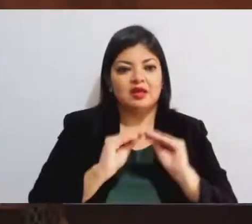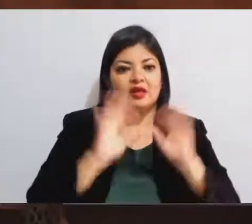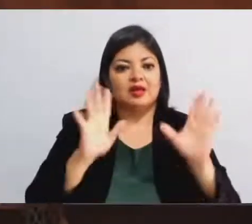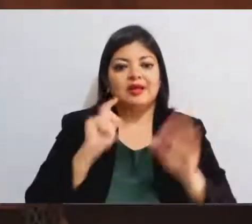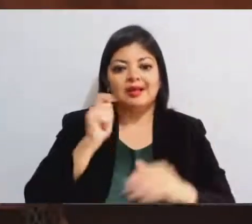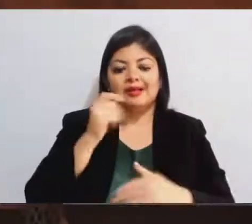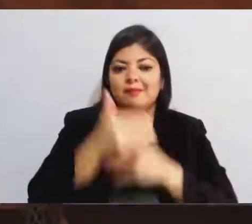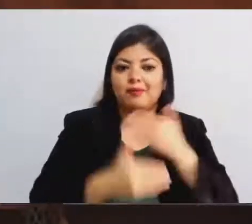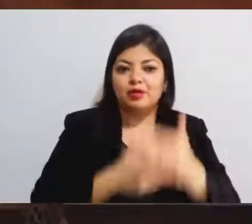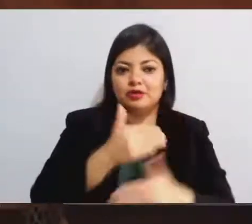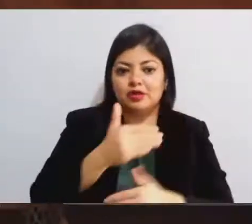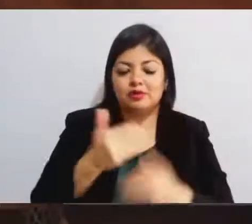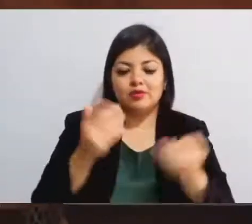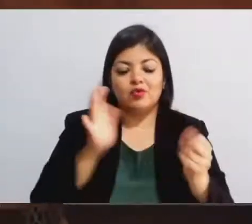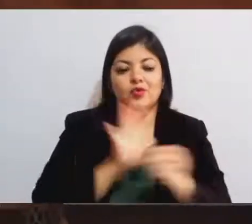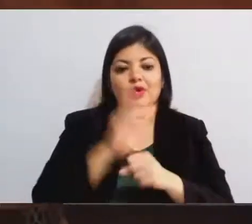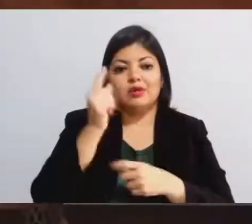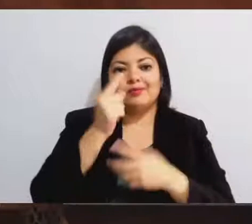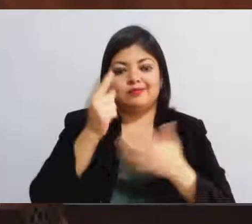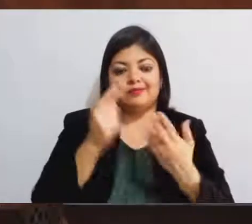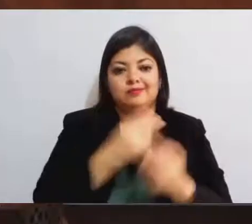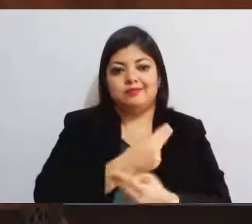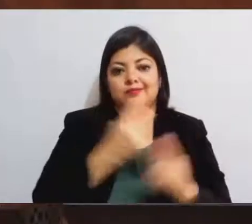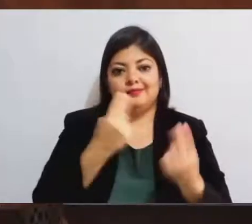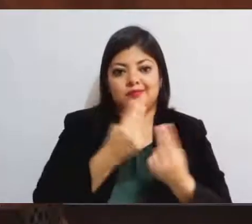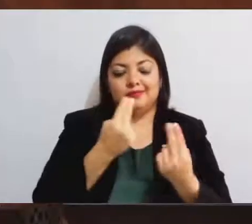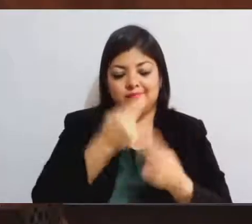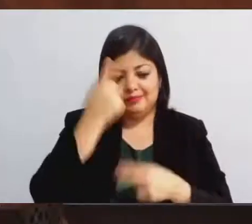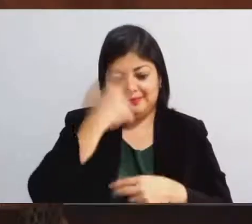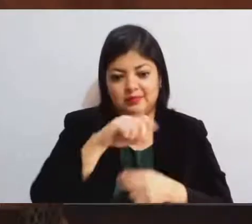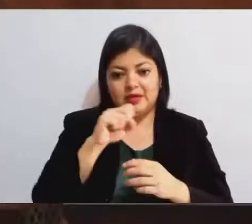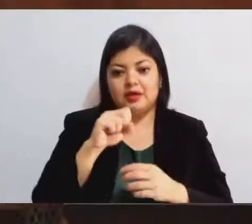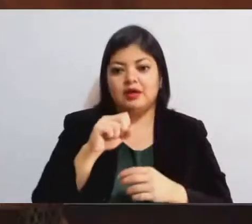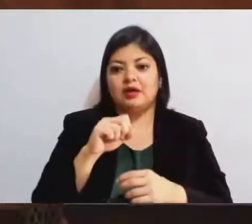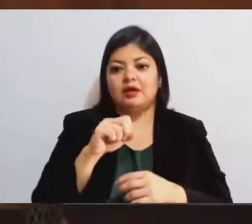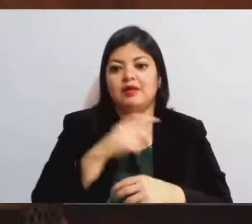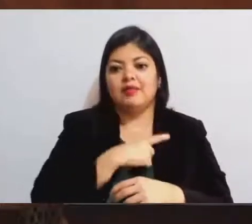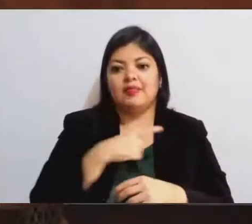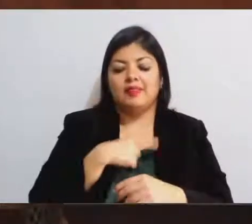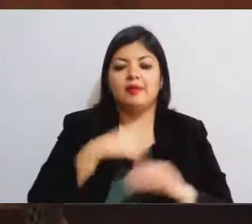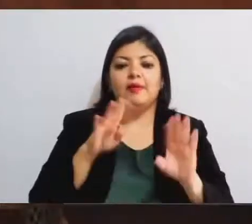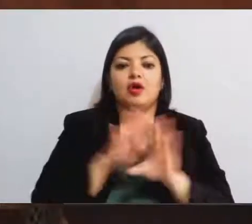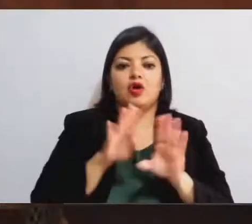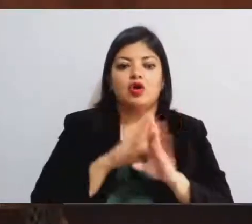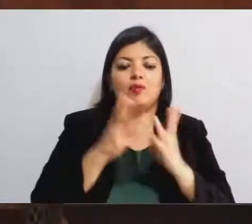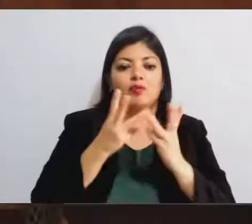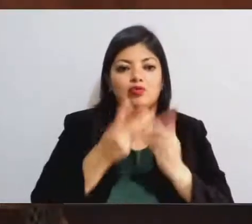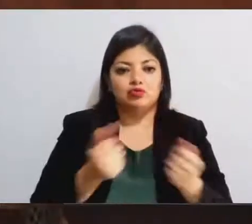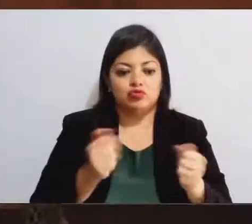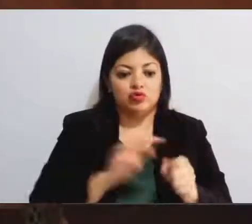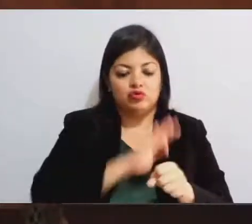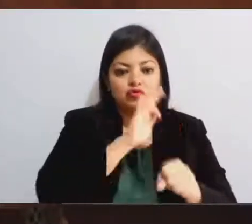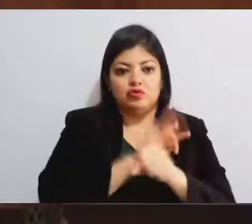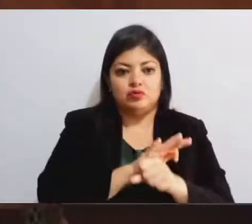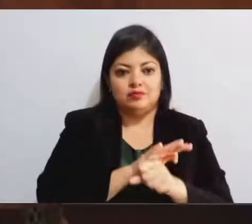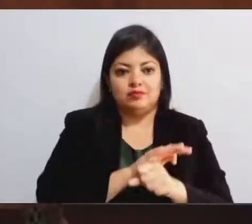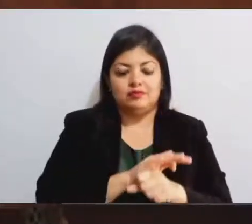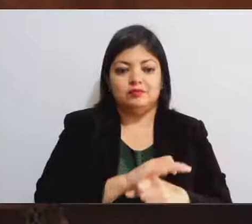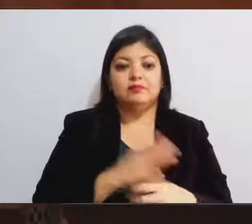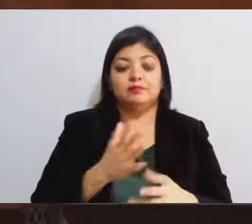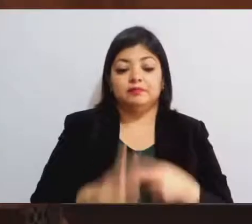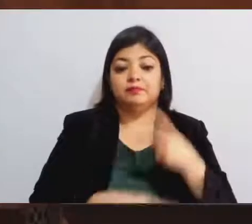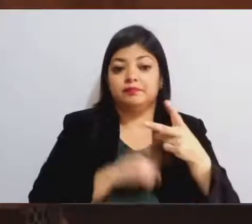y los requisitos que debe cumplir cada solicitud para una resolución favorable. En segundo,